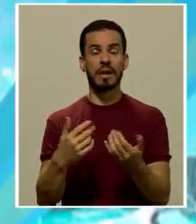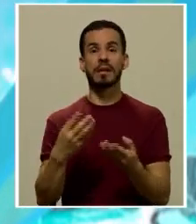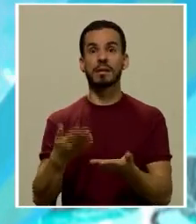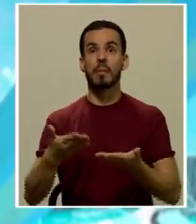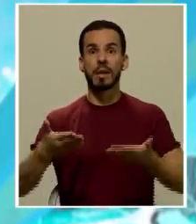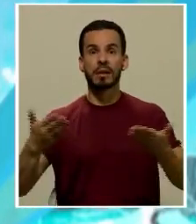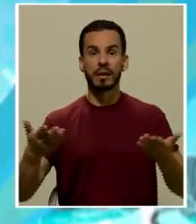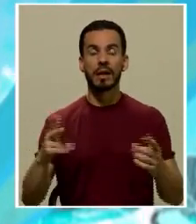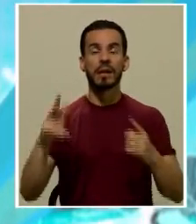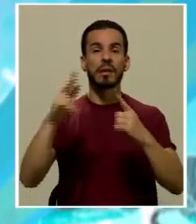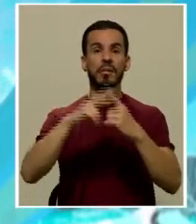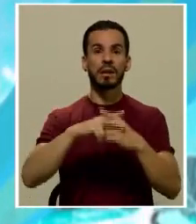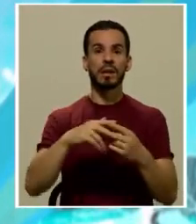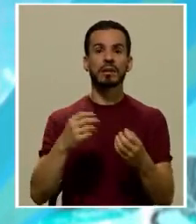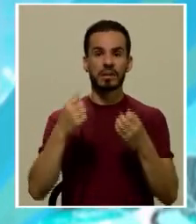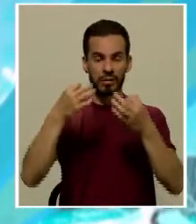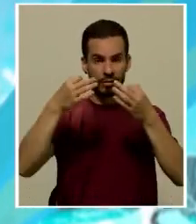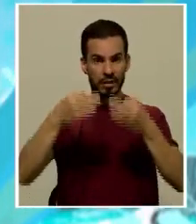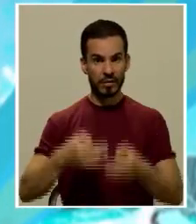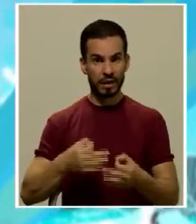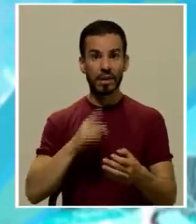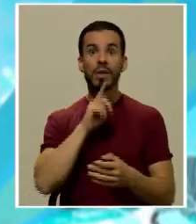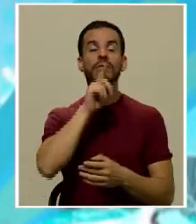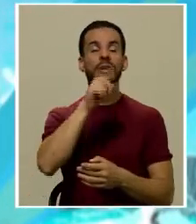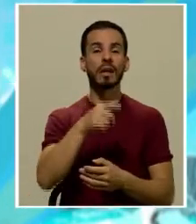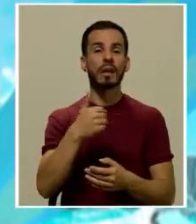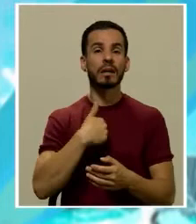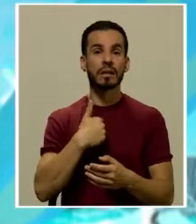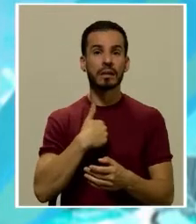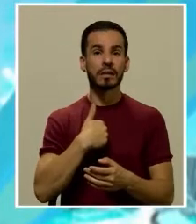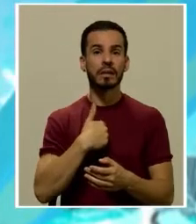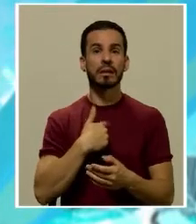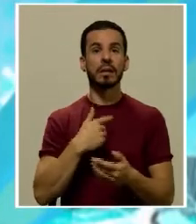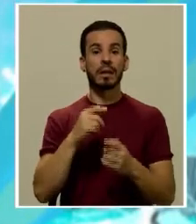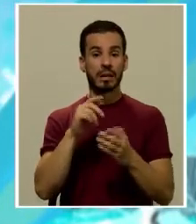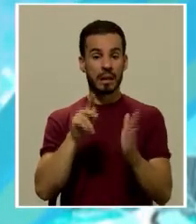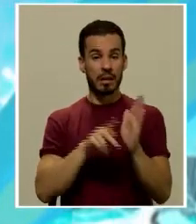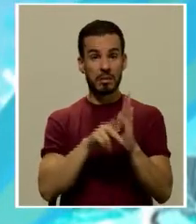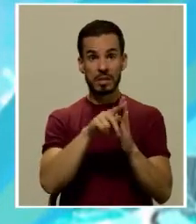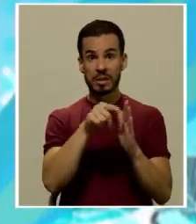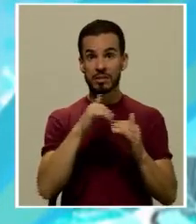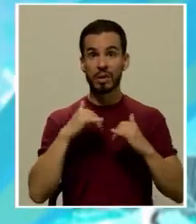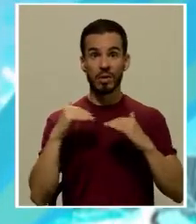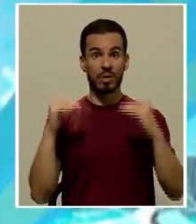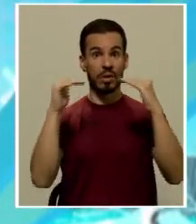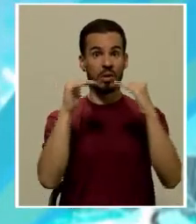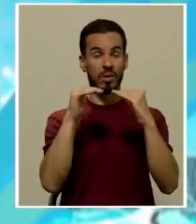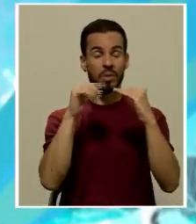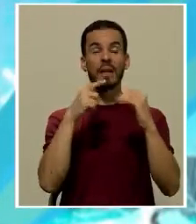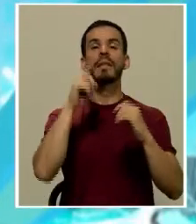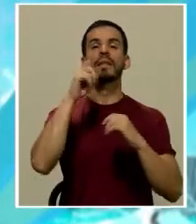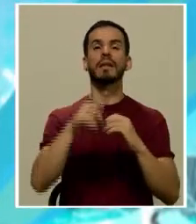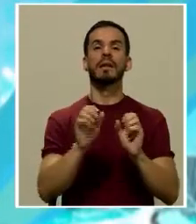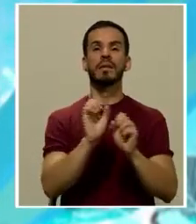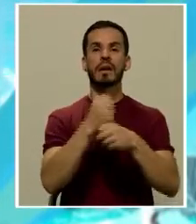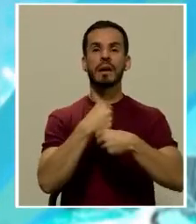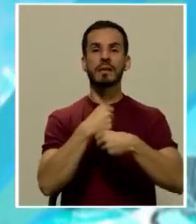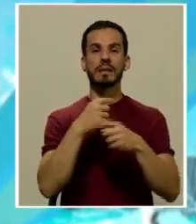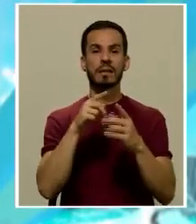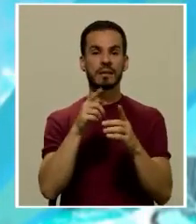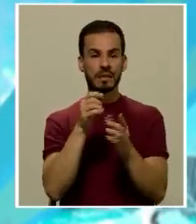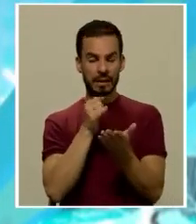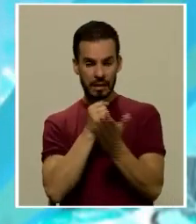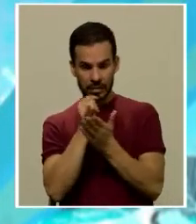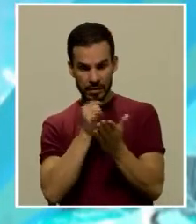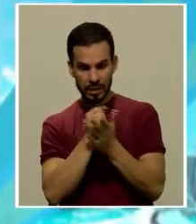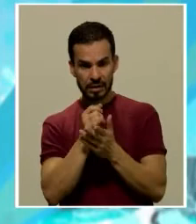el grado de aplicación efectiva o real que tiene el principio de igualdad tienen que hacerse desde estudios